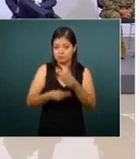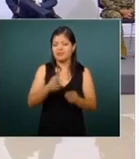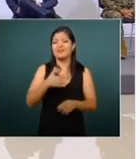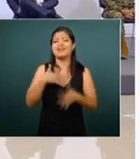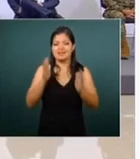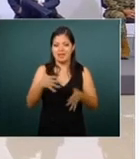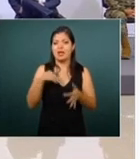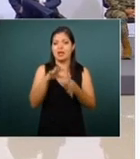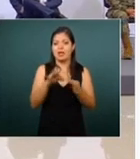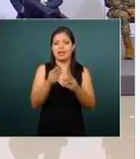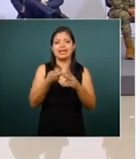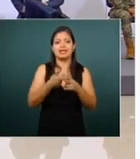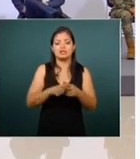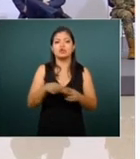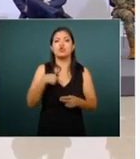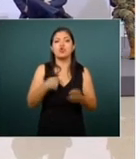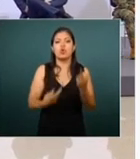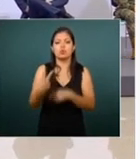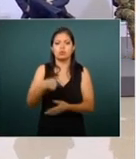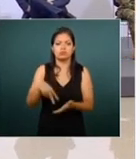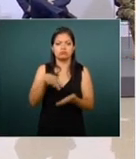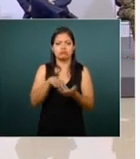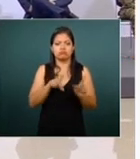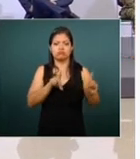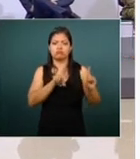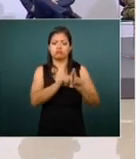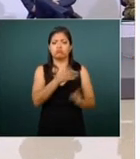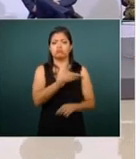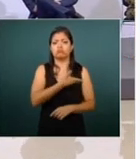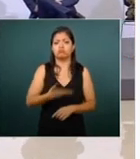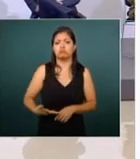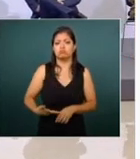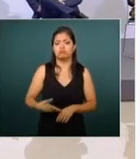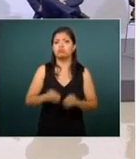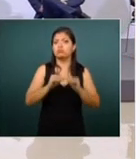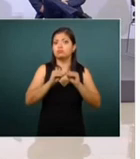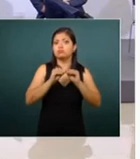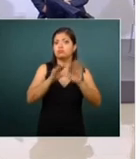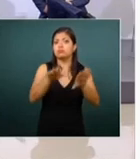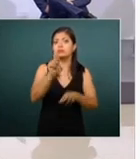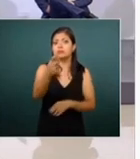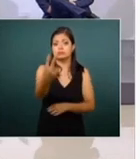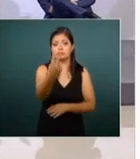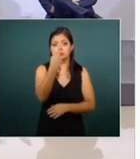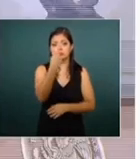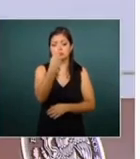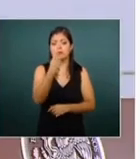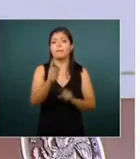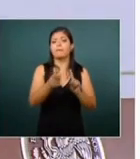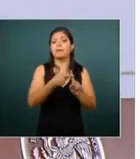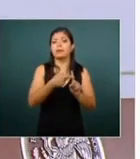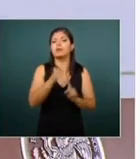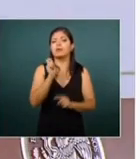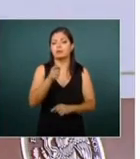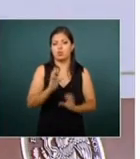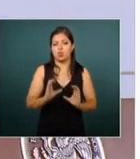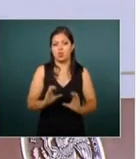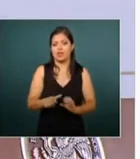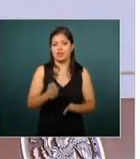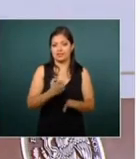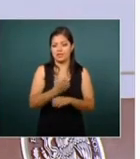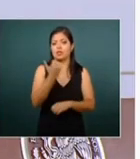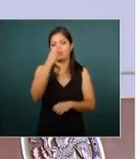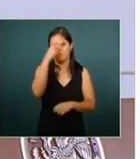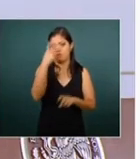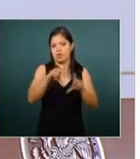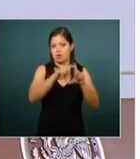discurso yo estoy aquí acompañando al presidente para mandar también un mensaje claro de que hoy lo primero es cuidar a nuestro estado y cuidar al país y que